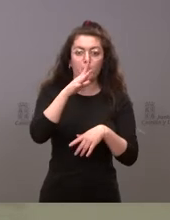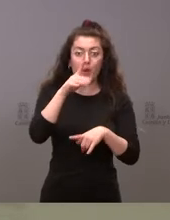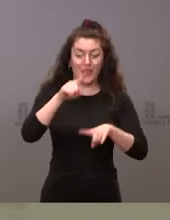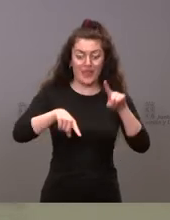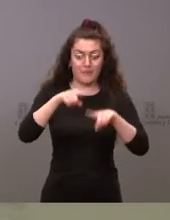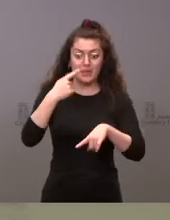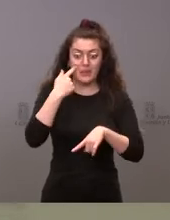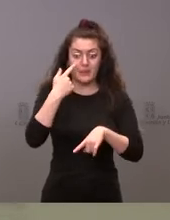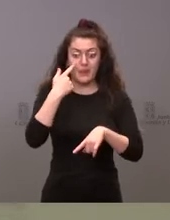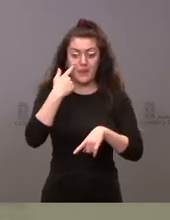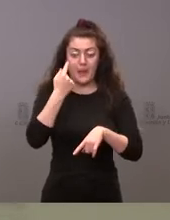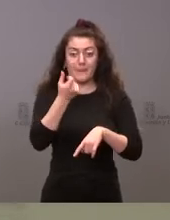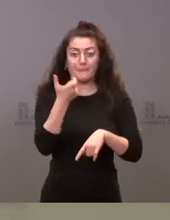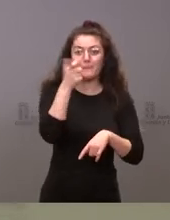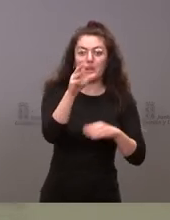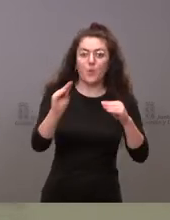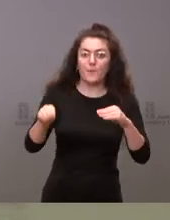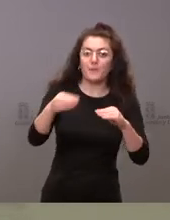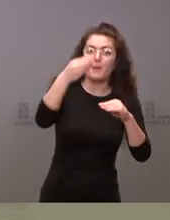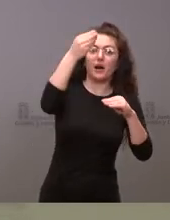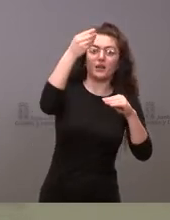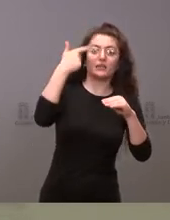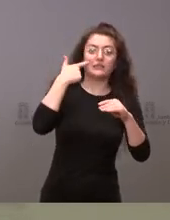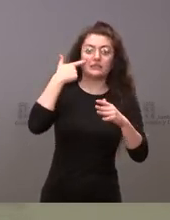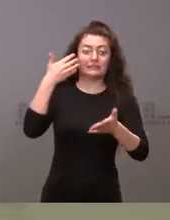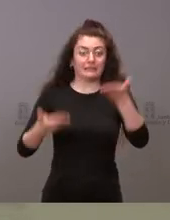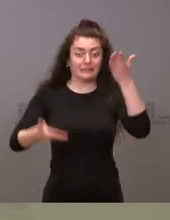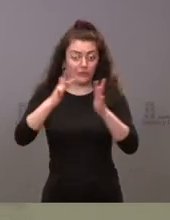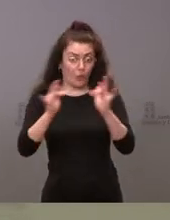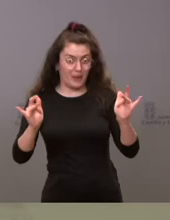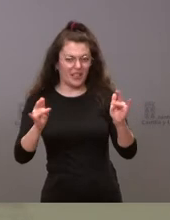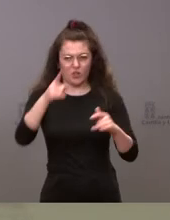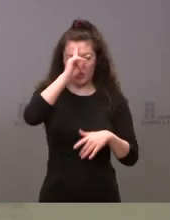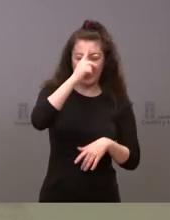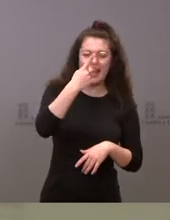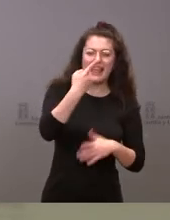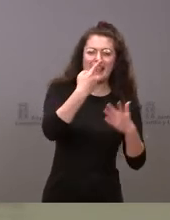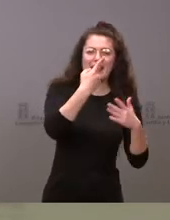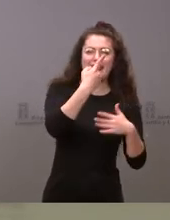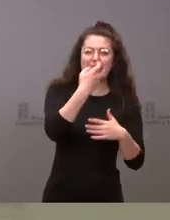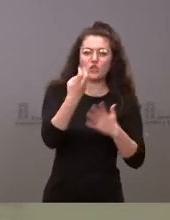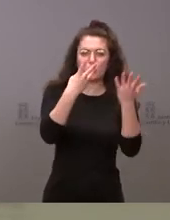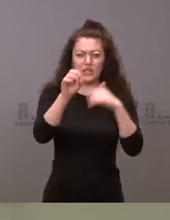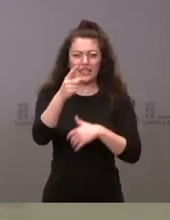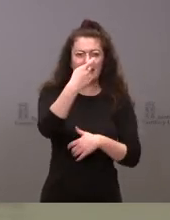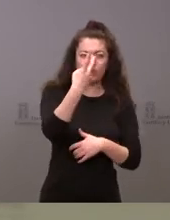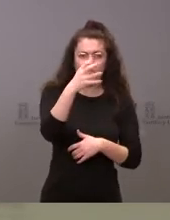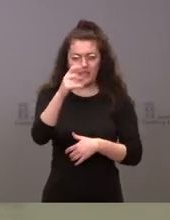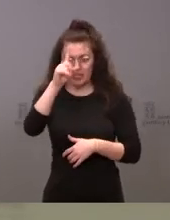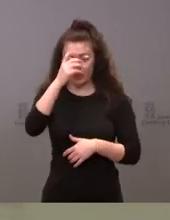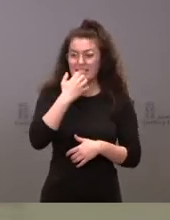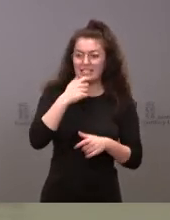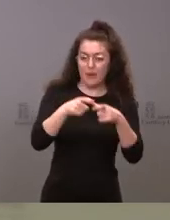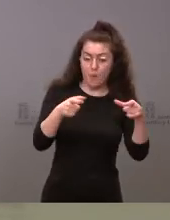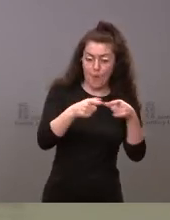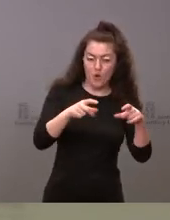productos a mayores no sé si eran 180-120 euros no sé si se va a revisar se va a mantener si tienen previsto